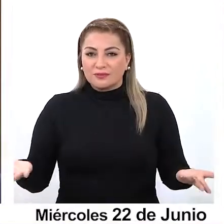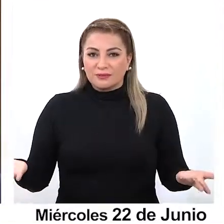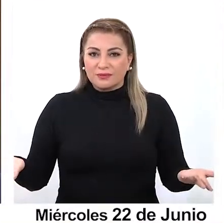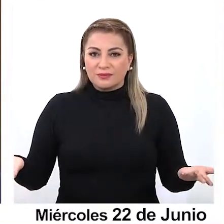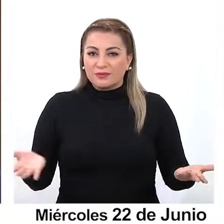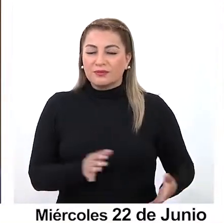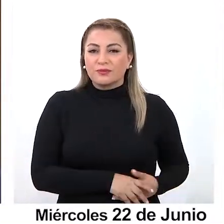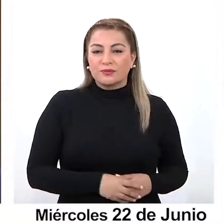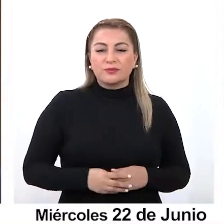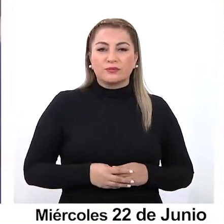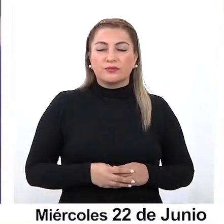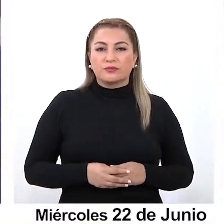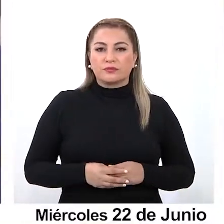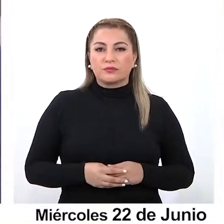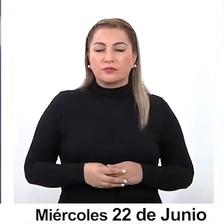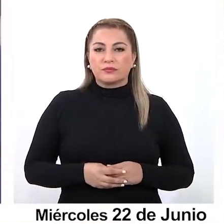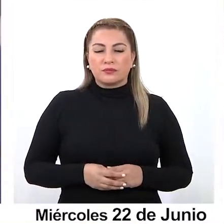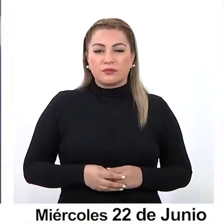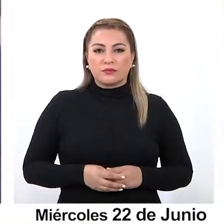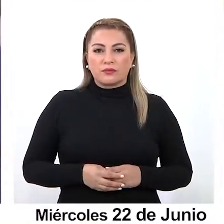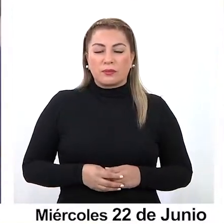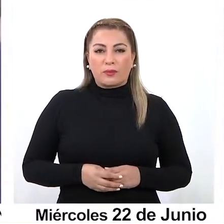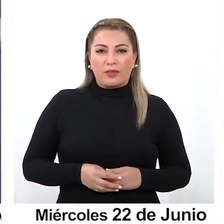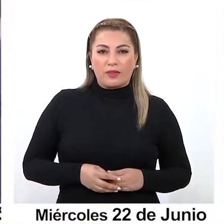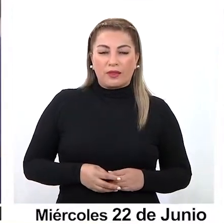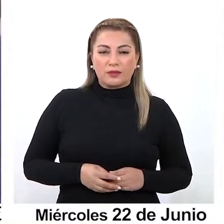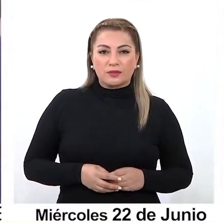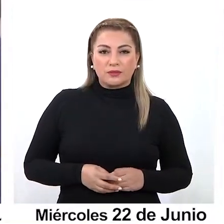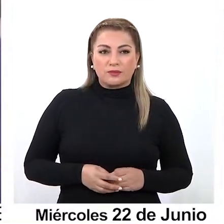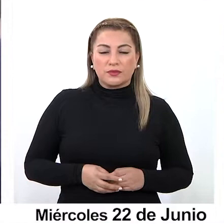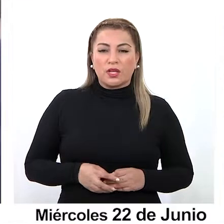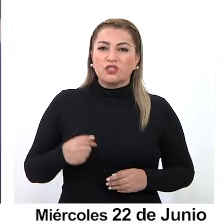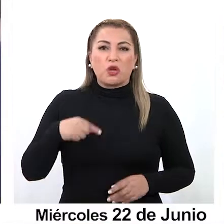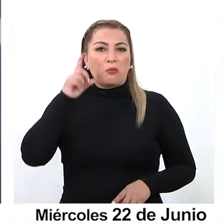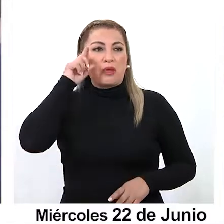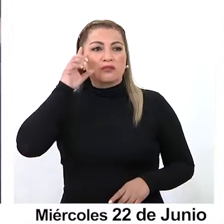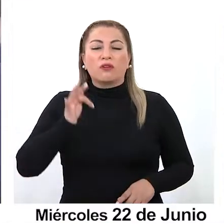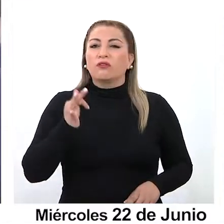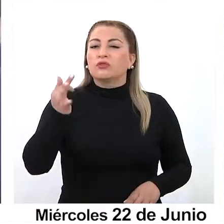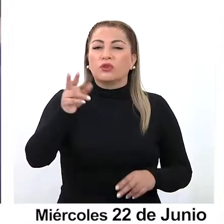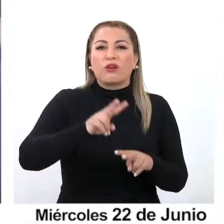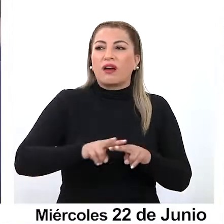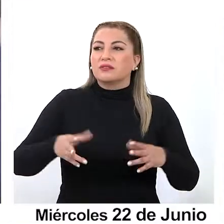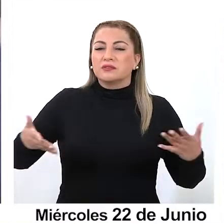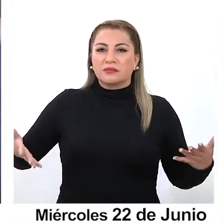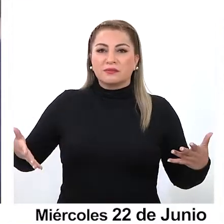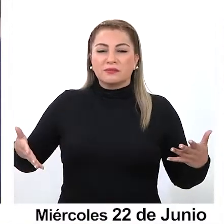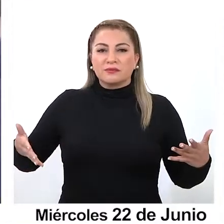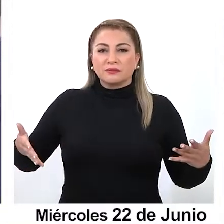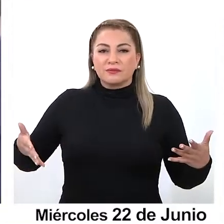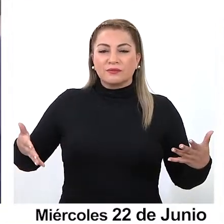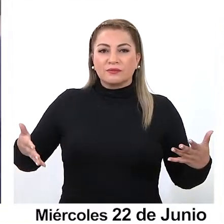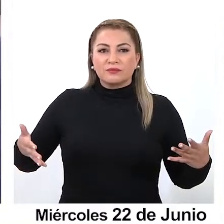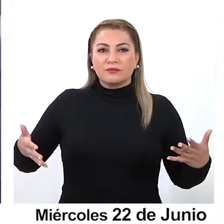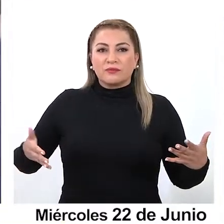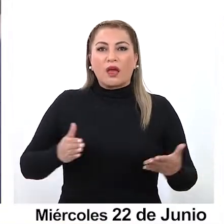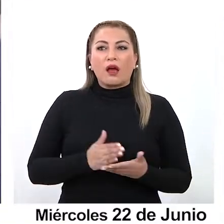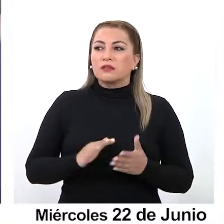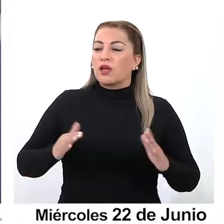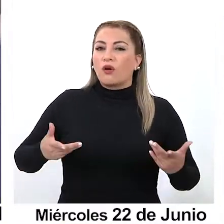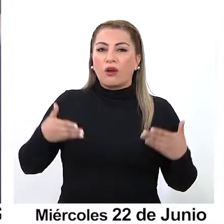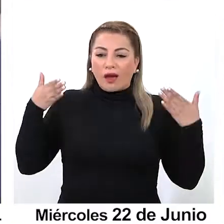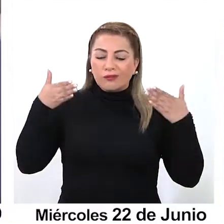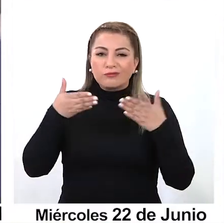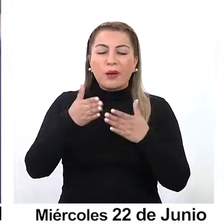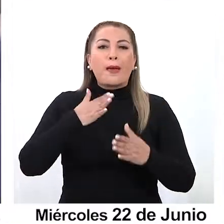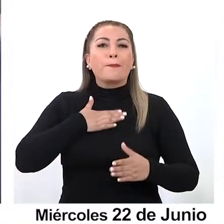proceso. Yo tengo una prohibición de dedicarme, he tenido una prohibición hasta el día de